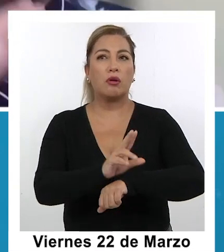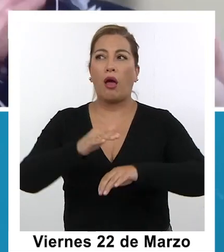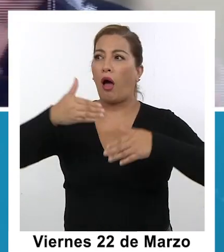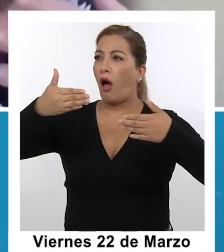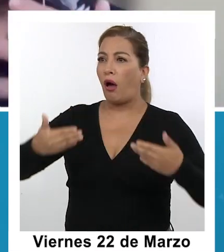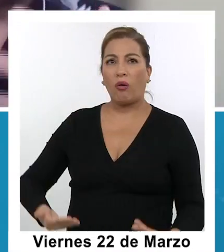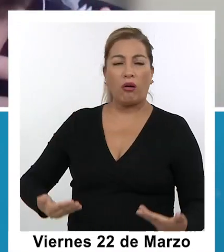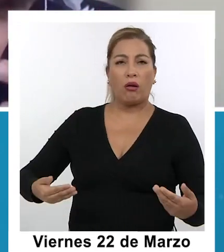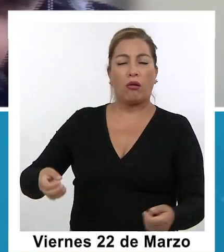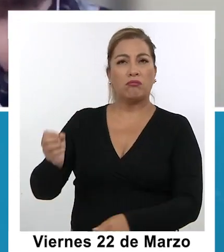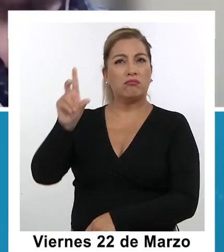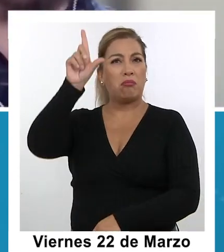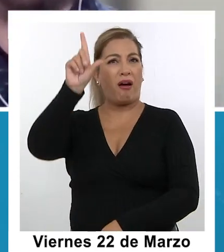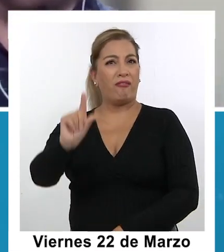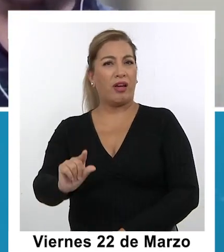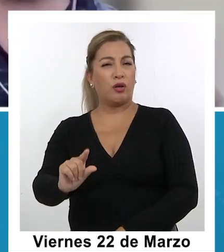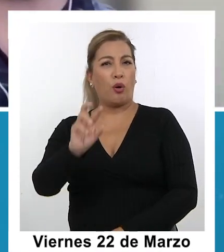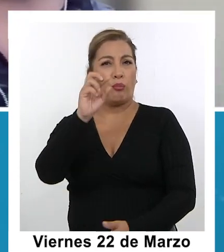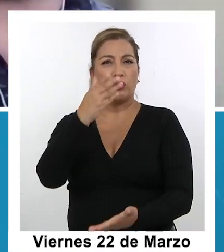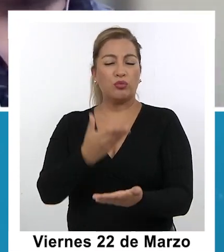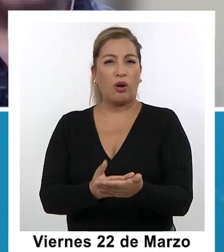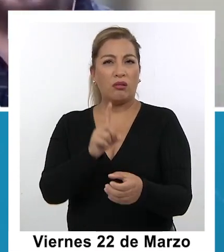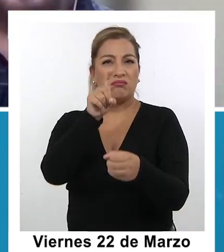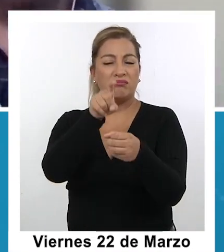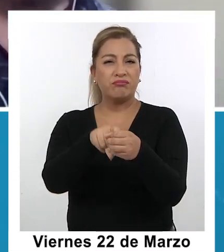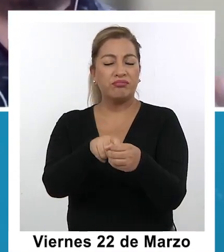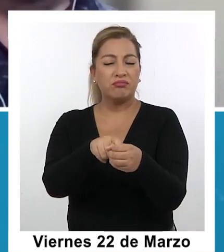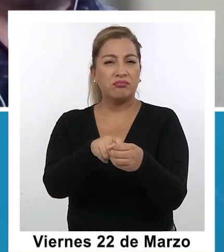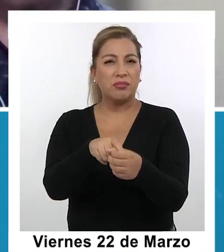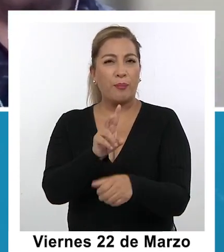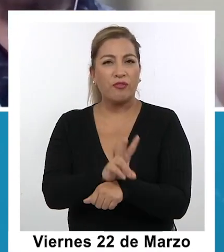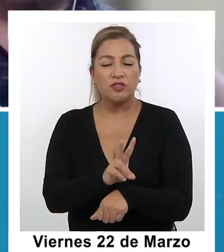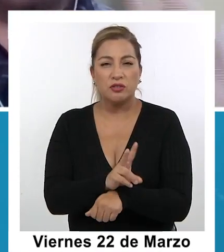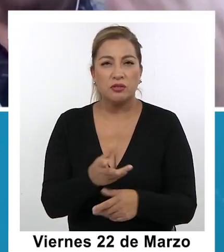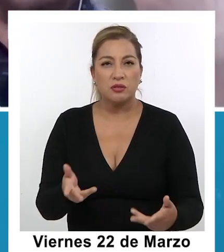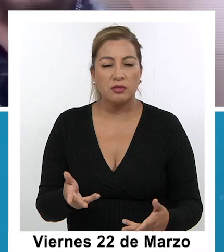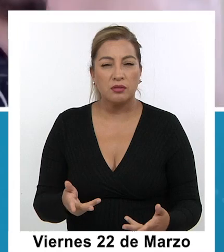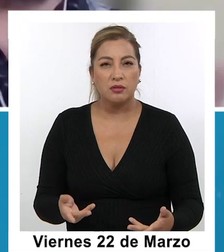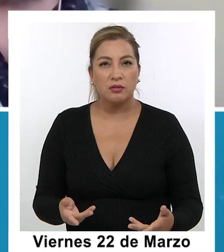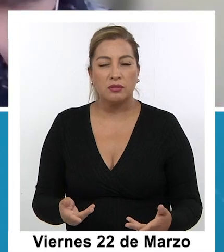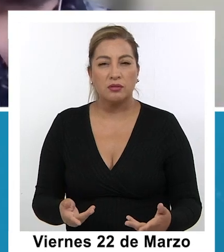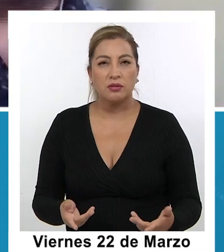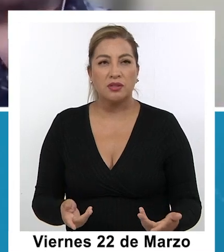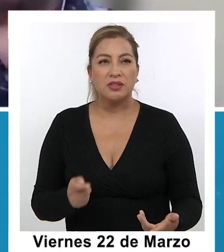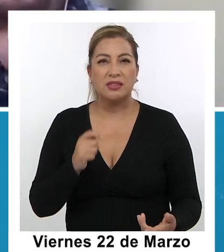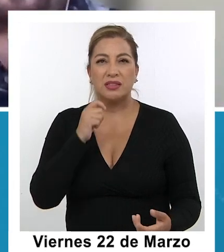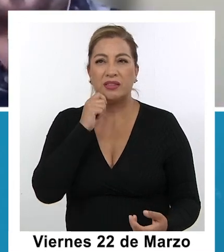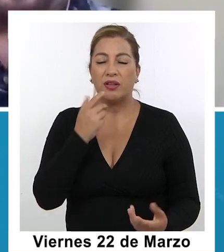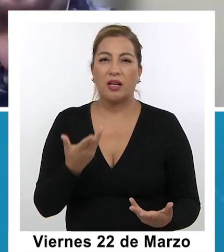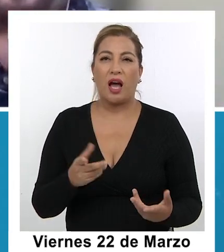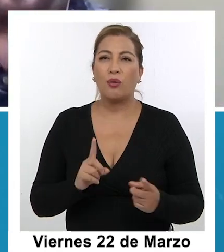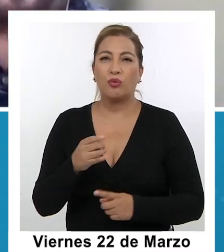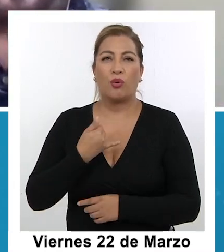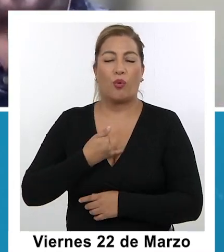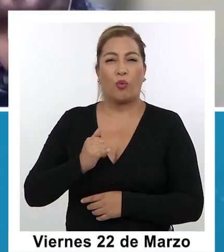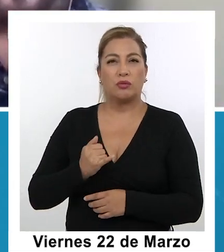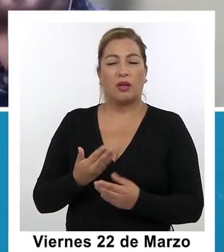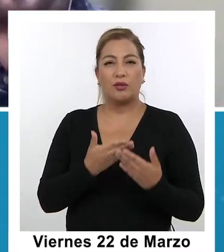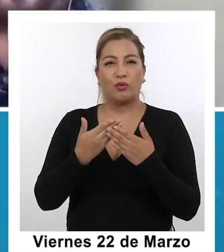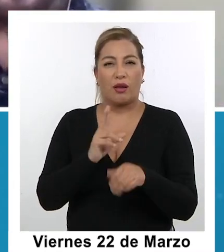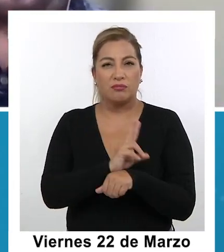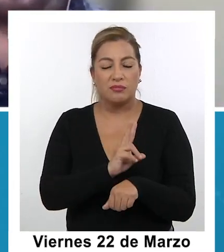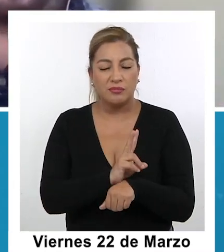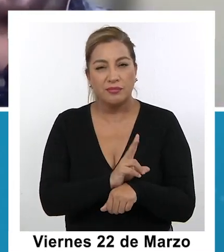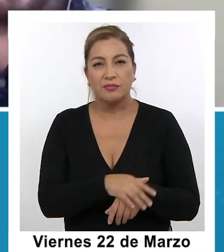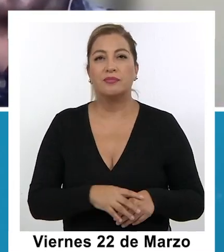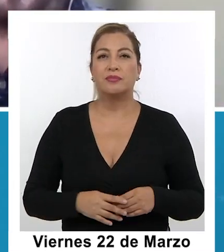de hoy como que veo mucha menos gente postulando estas carreras ¿Qué pasa? ¿Por qué? Porque hay como una adversidad de estudiar pedagogía. Sí yo